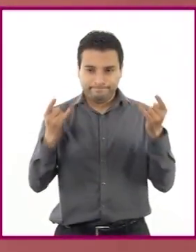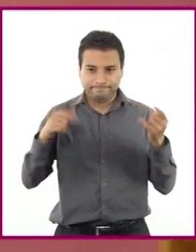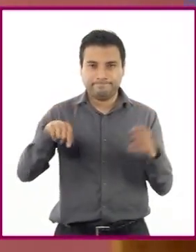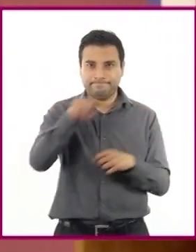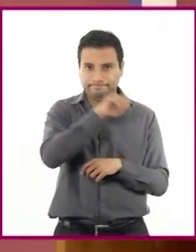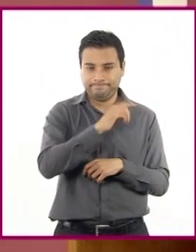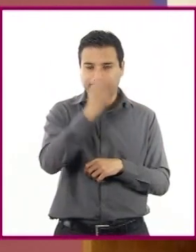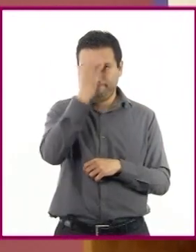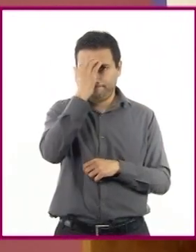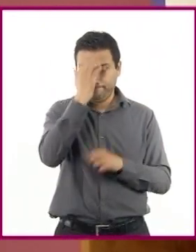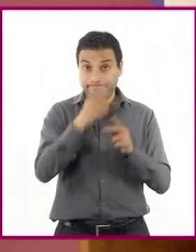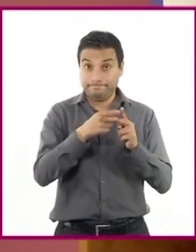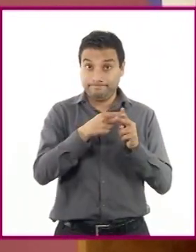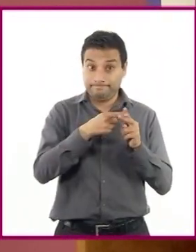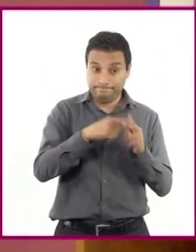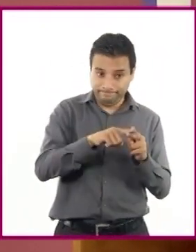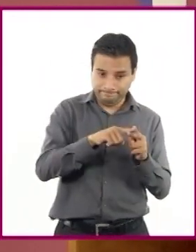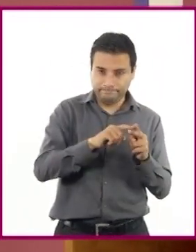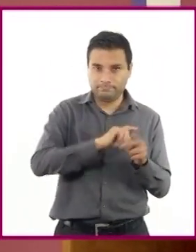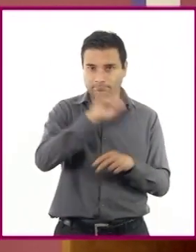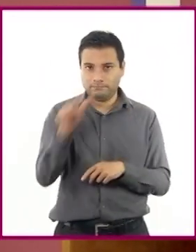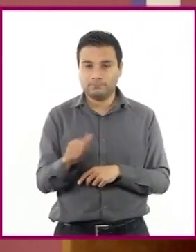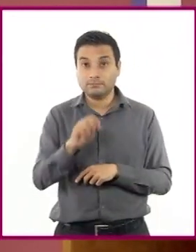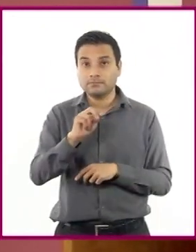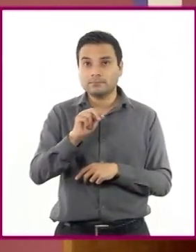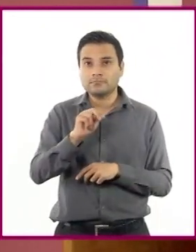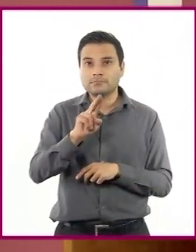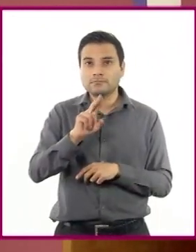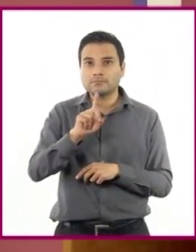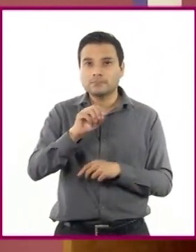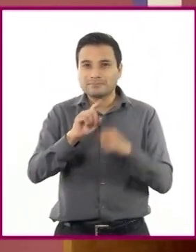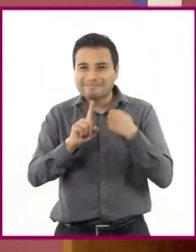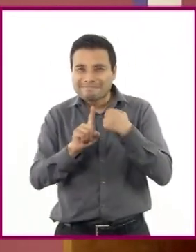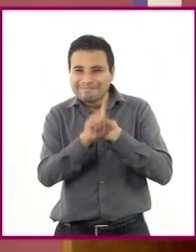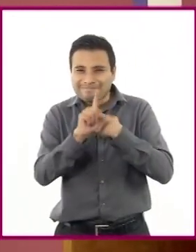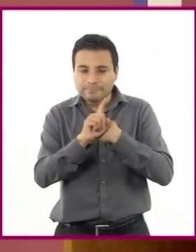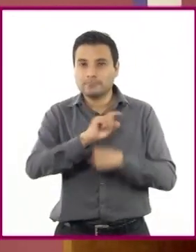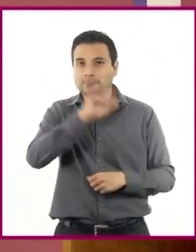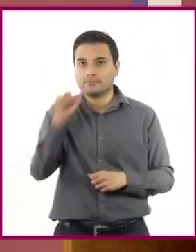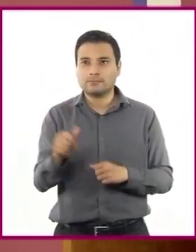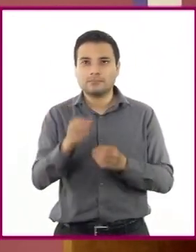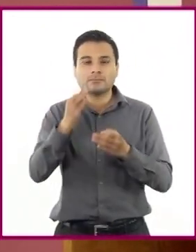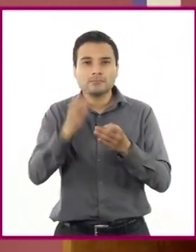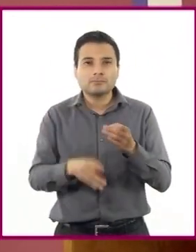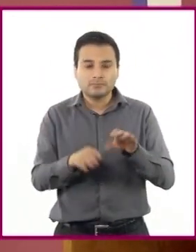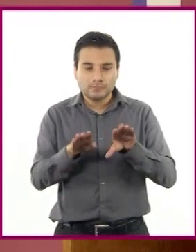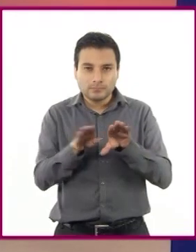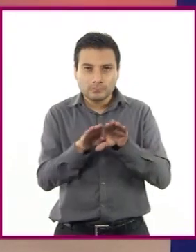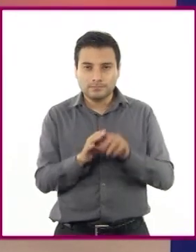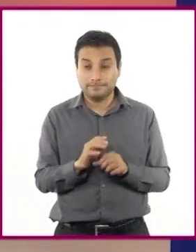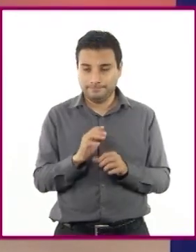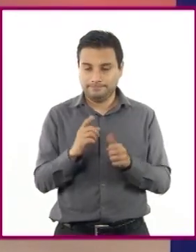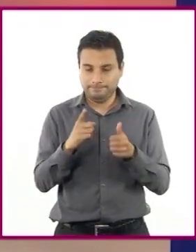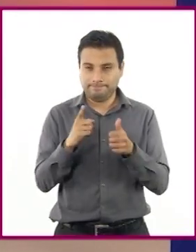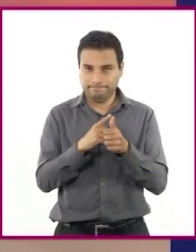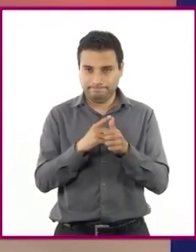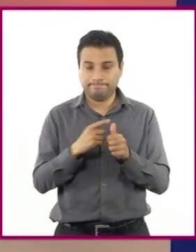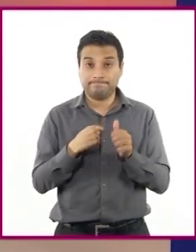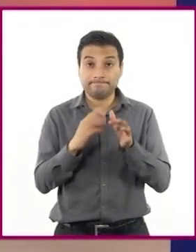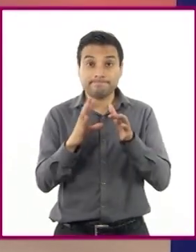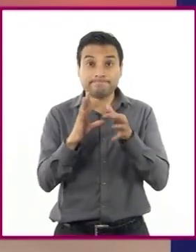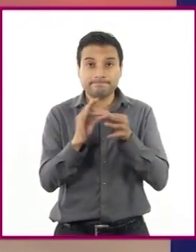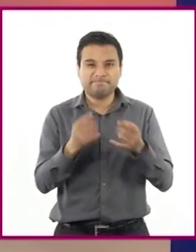nudo o desarrollo y el final o desenlace. Pero primero, les contaré cómo